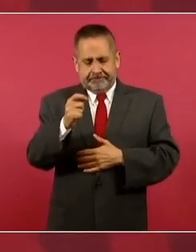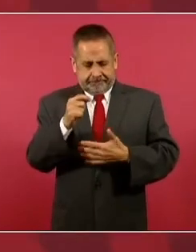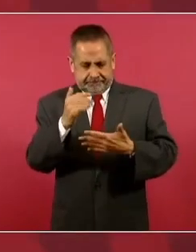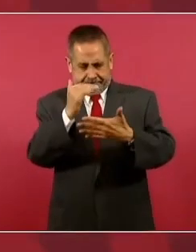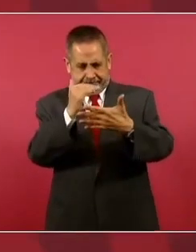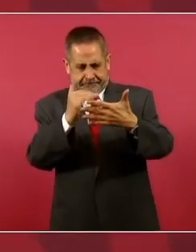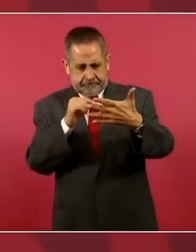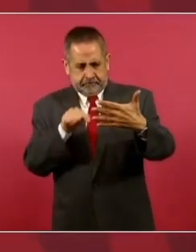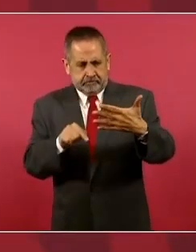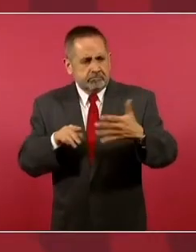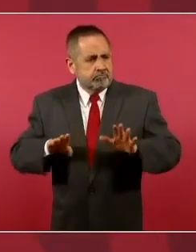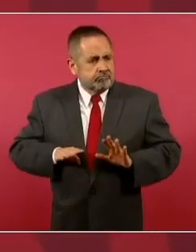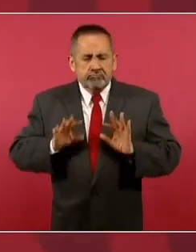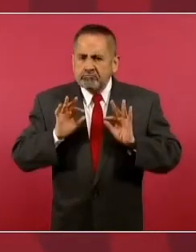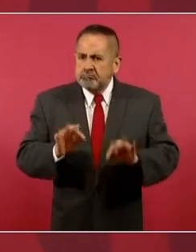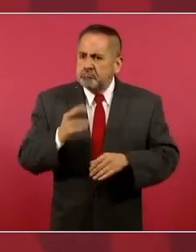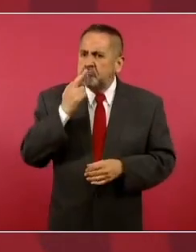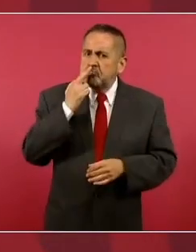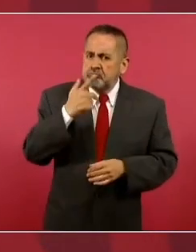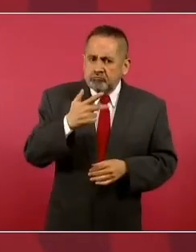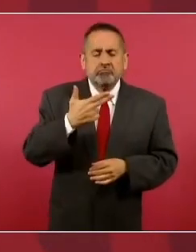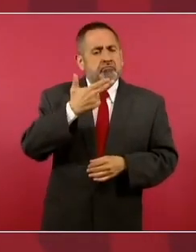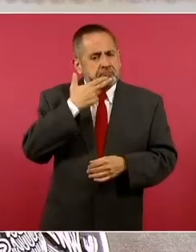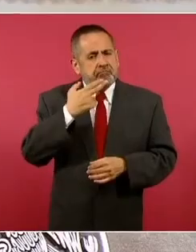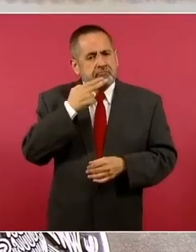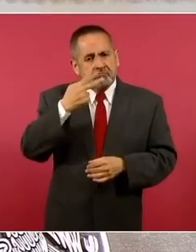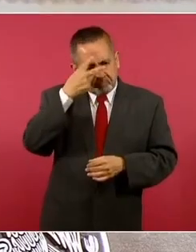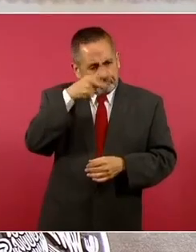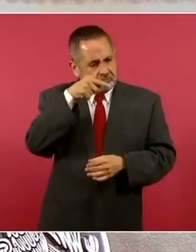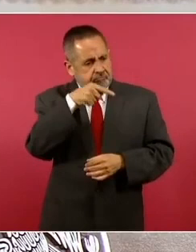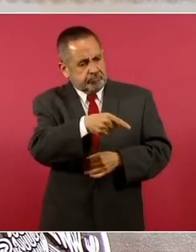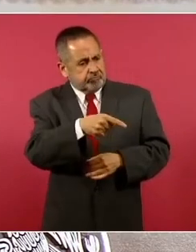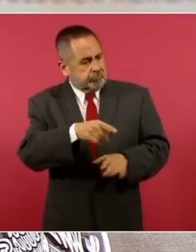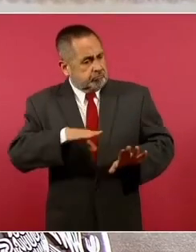más ventajas para invertir,